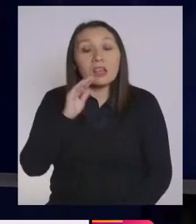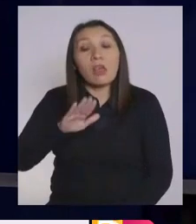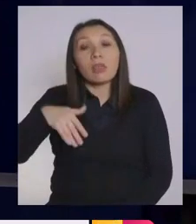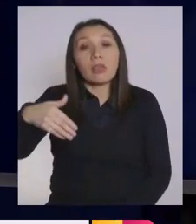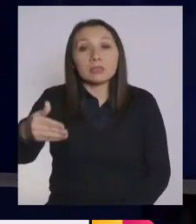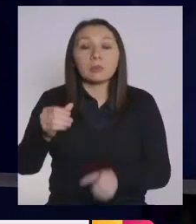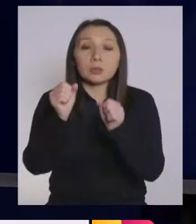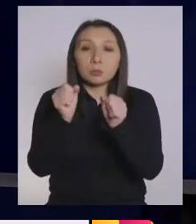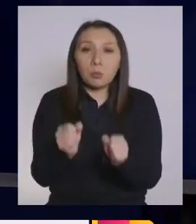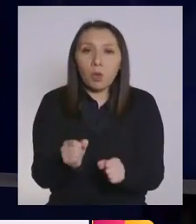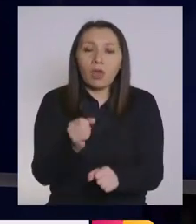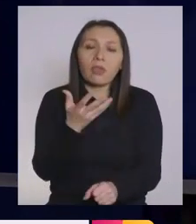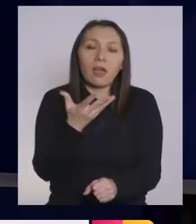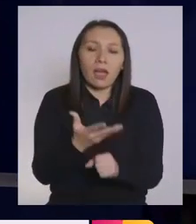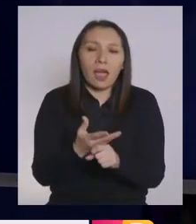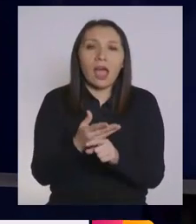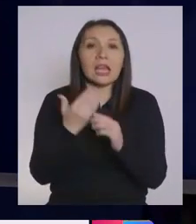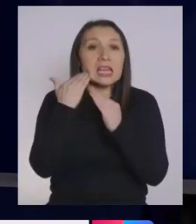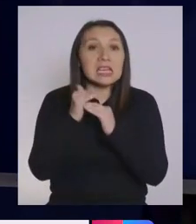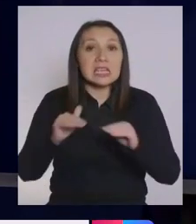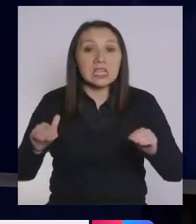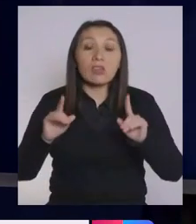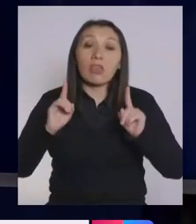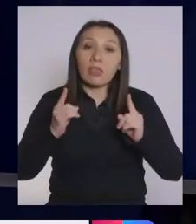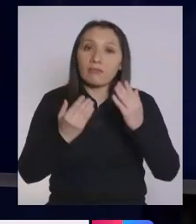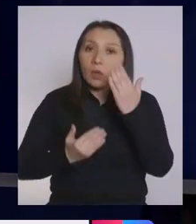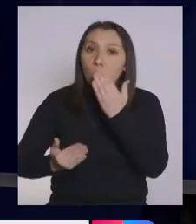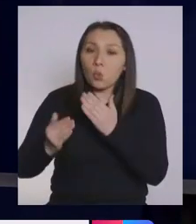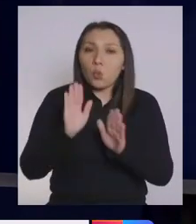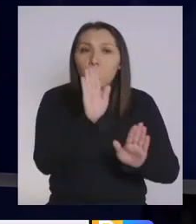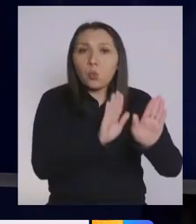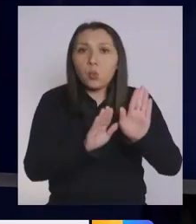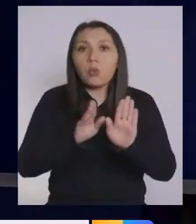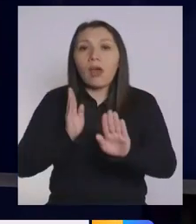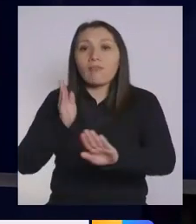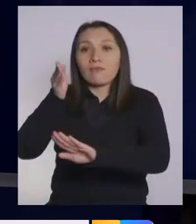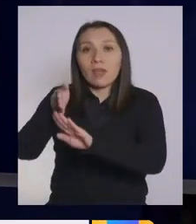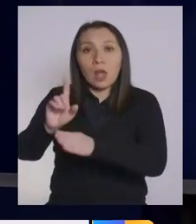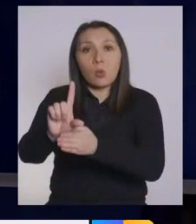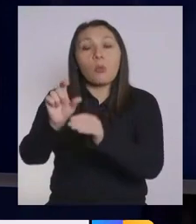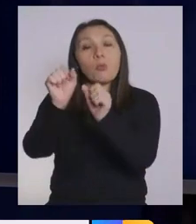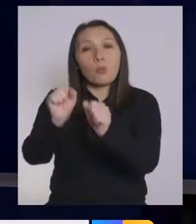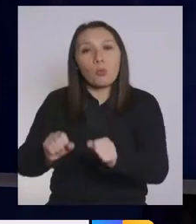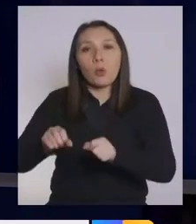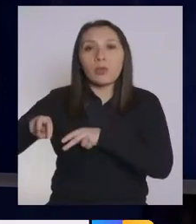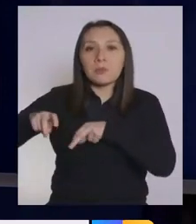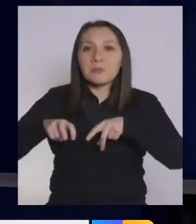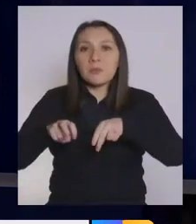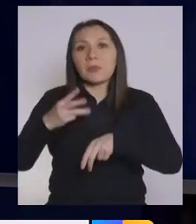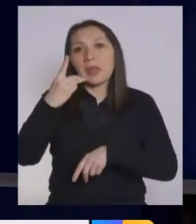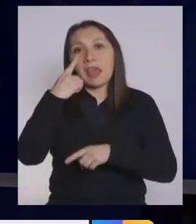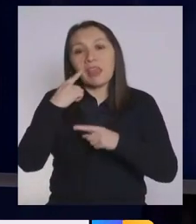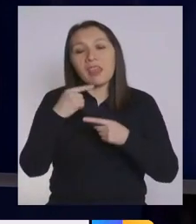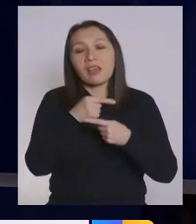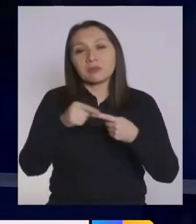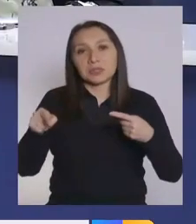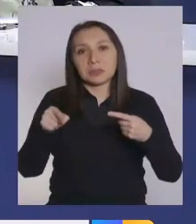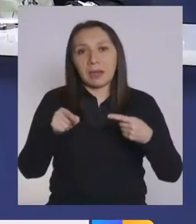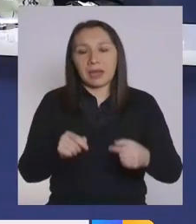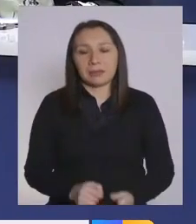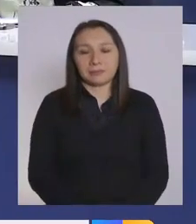eso, ya vamos a poder tener niños que tienen que cuidar los espacios de los que van, pero que van a poder salir tres días a la semana.